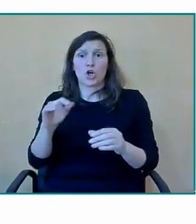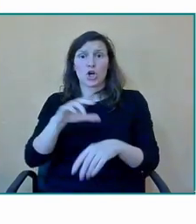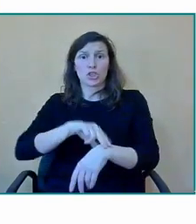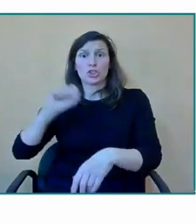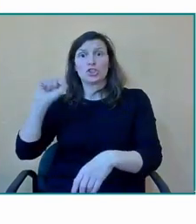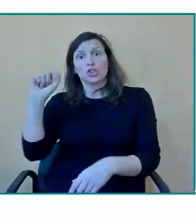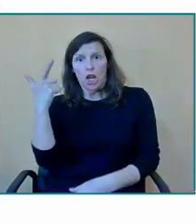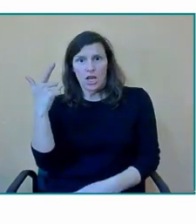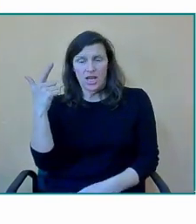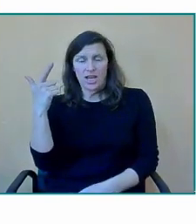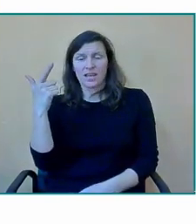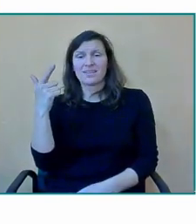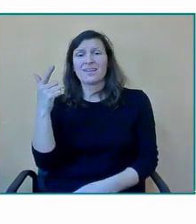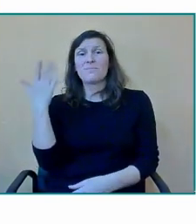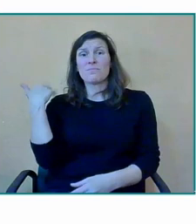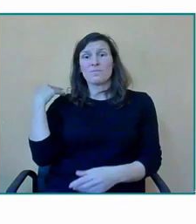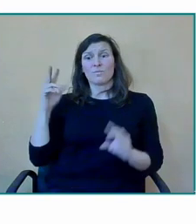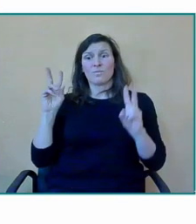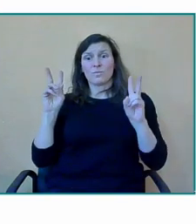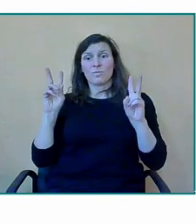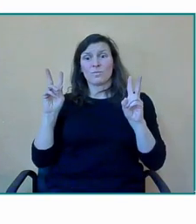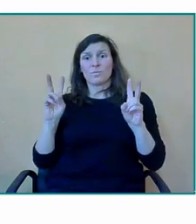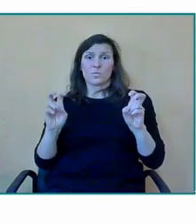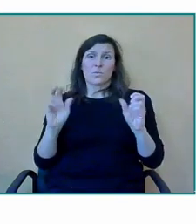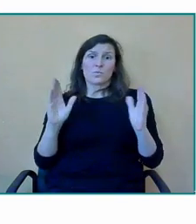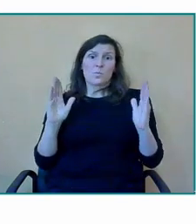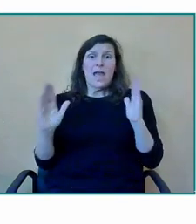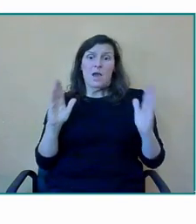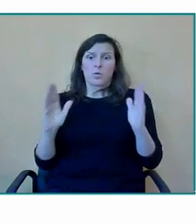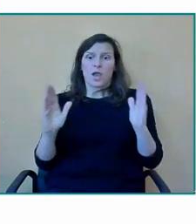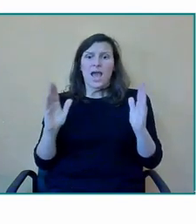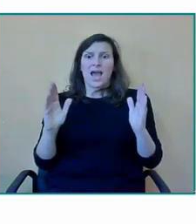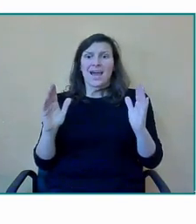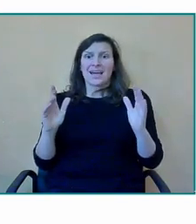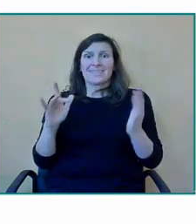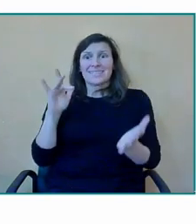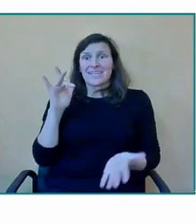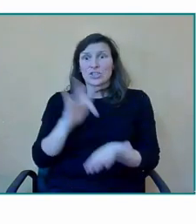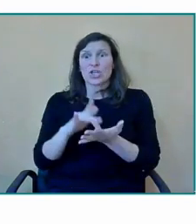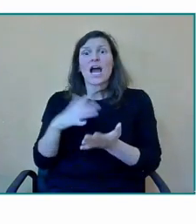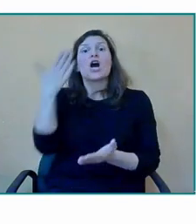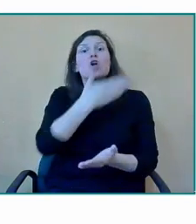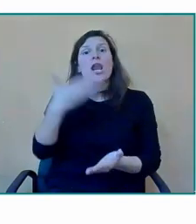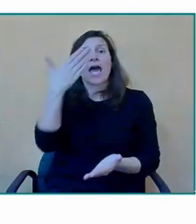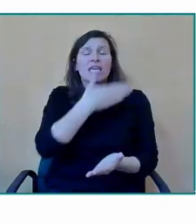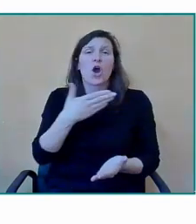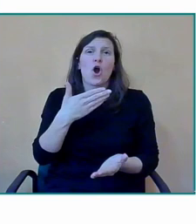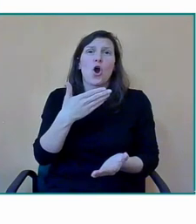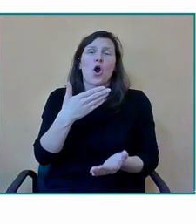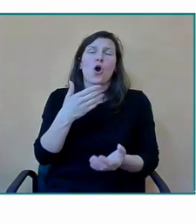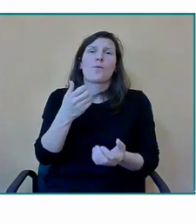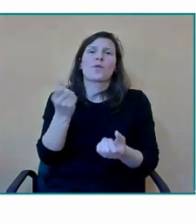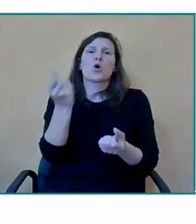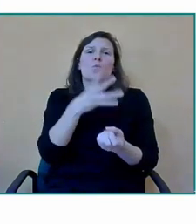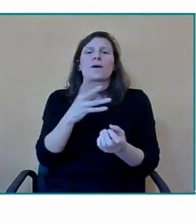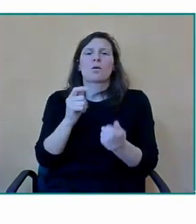hasta el momento era durante un tiempo durante un año se llamó el Colegio Infantil y Primaria número